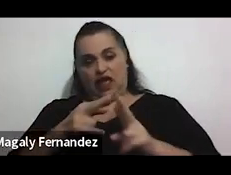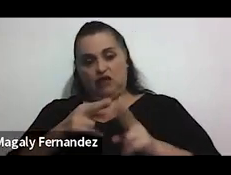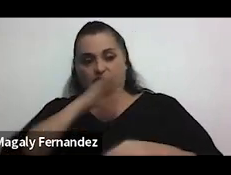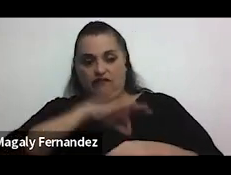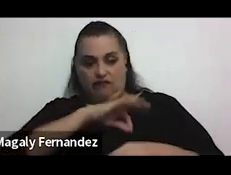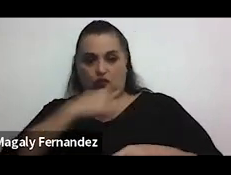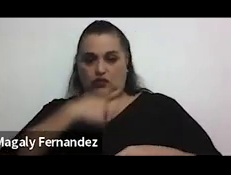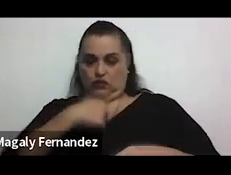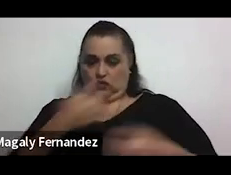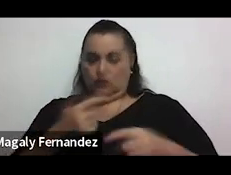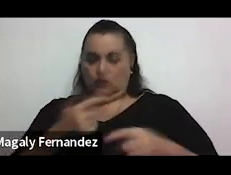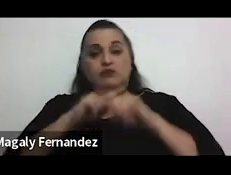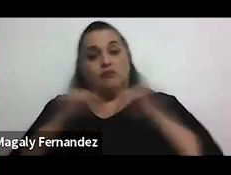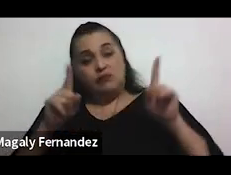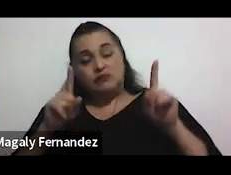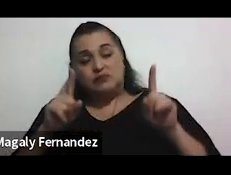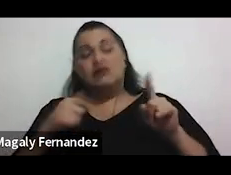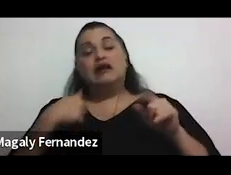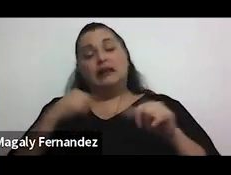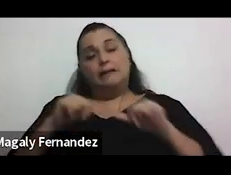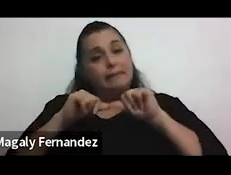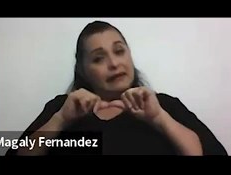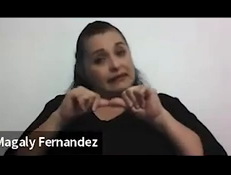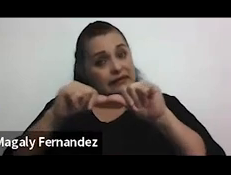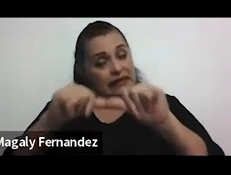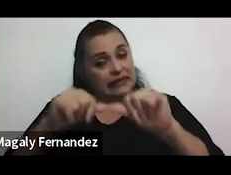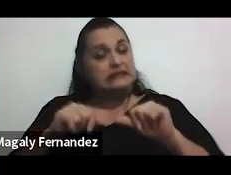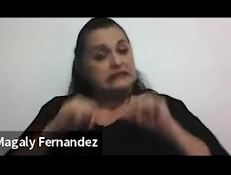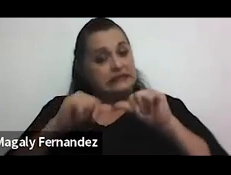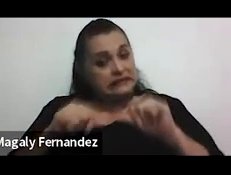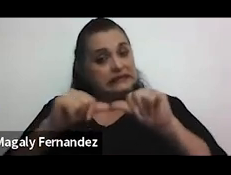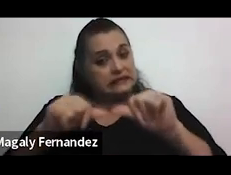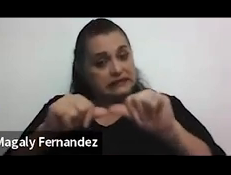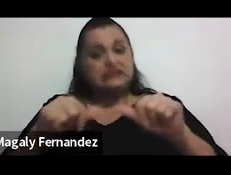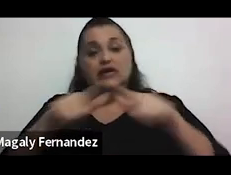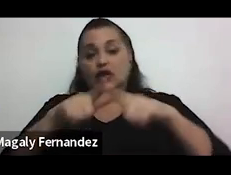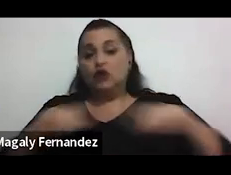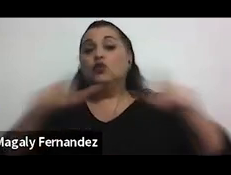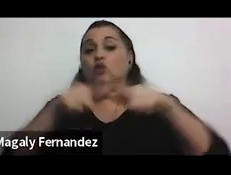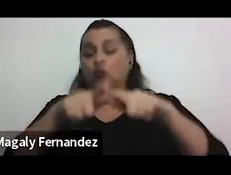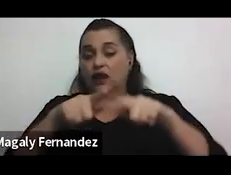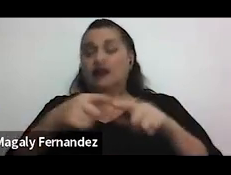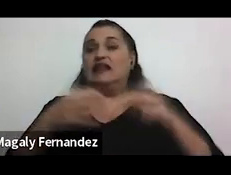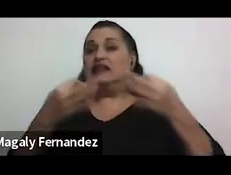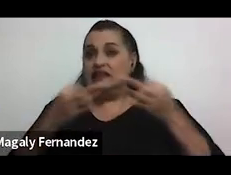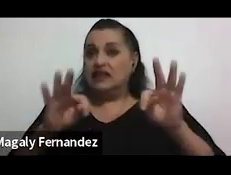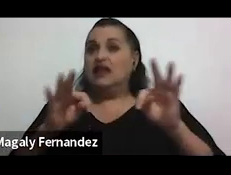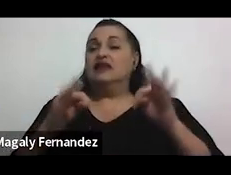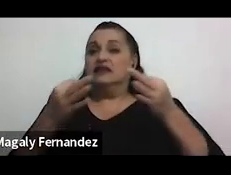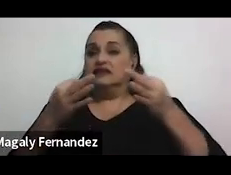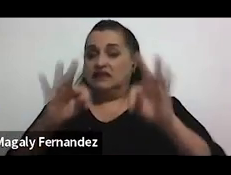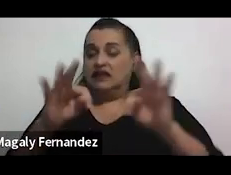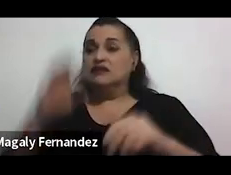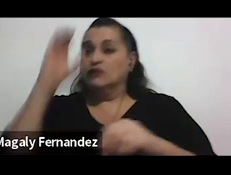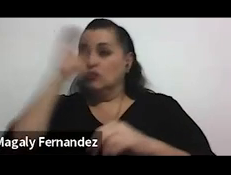pero el seguirse manteniendo en ese en ese lugar y seguirlo intentando y buscando